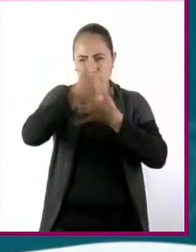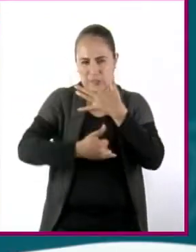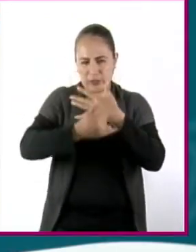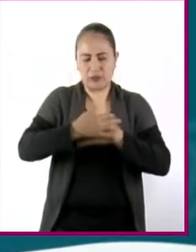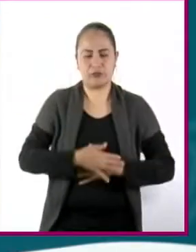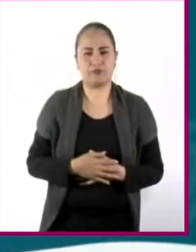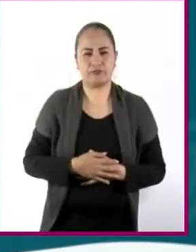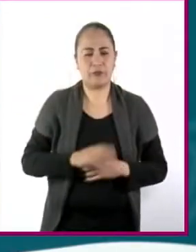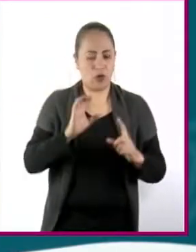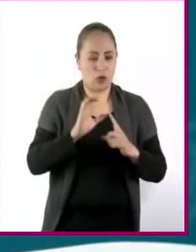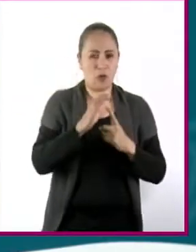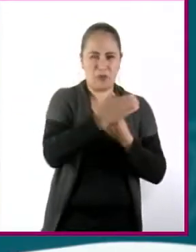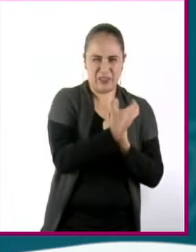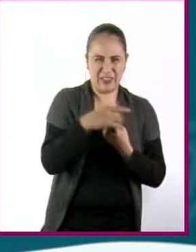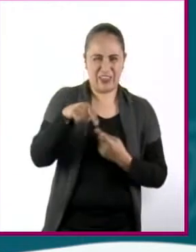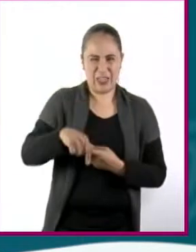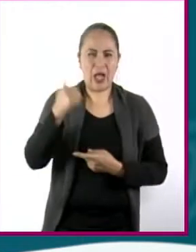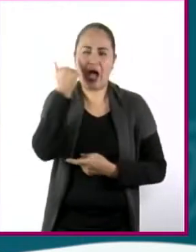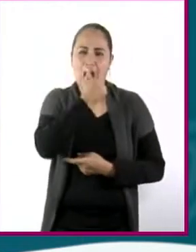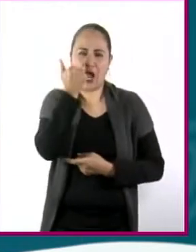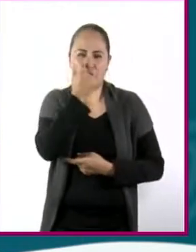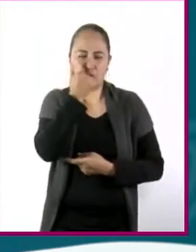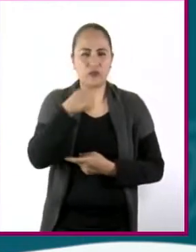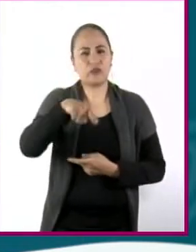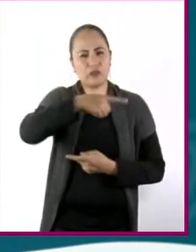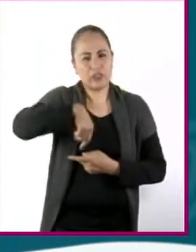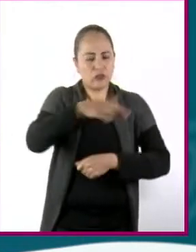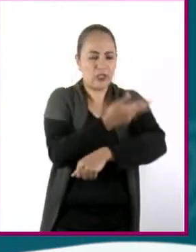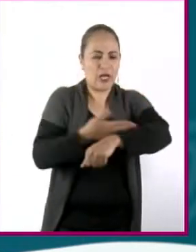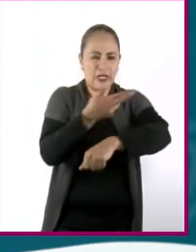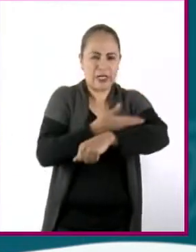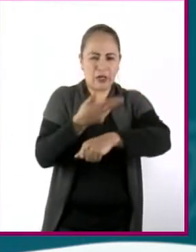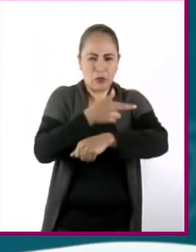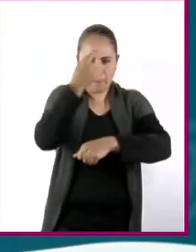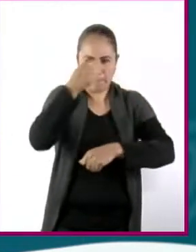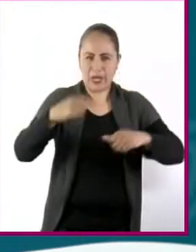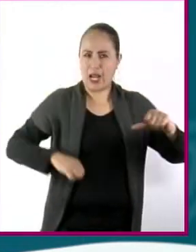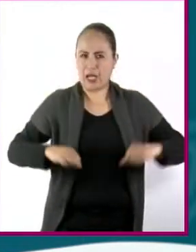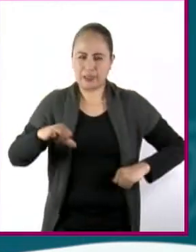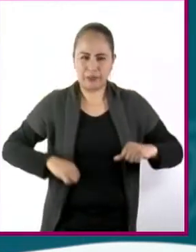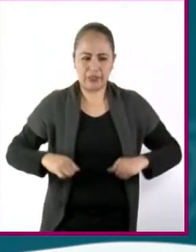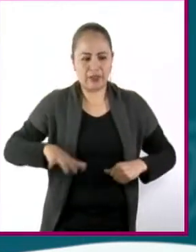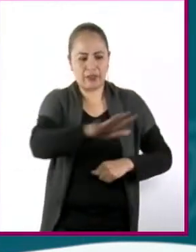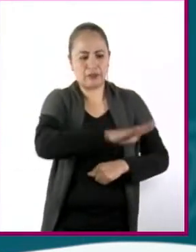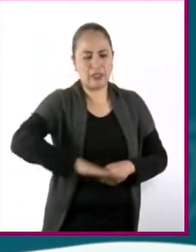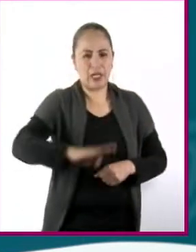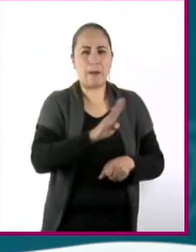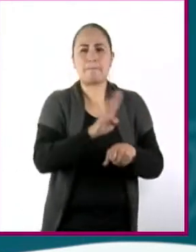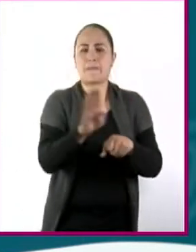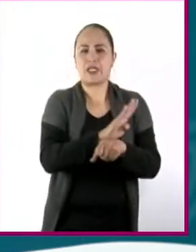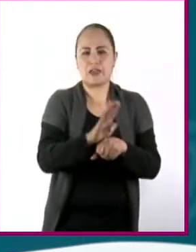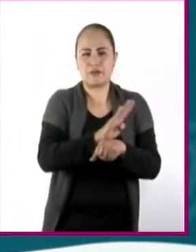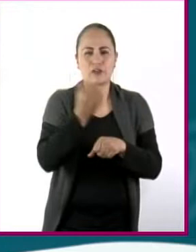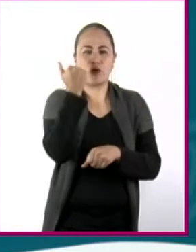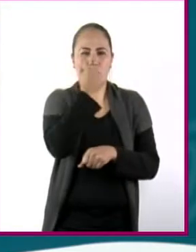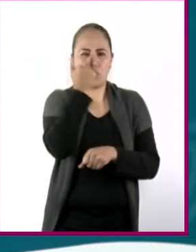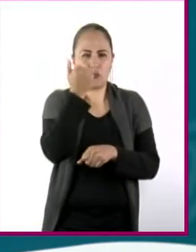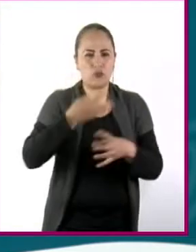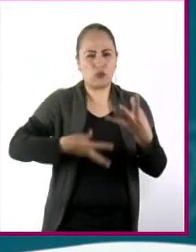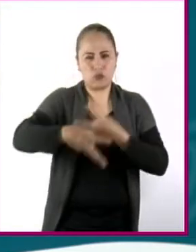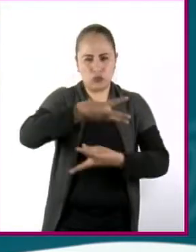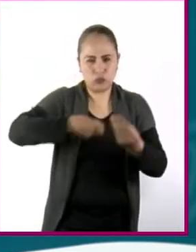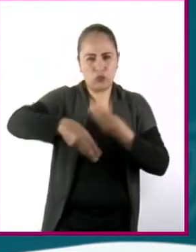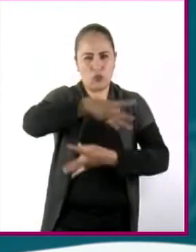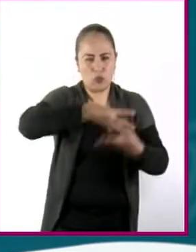Los comités estudiantiles se conforman para organizar actividades o proyectos en beneficio de las y los estudiantes y para su buena convivencia.